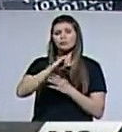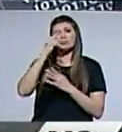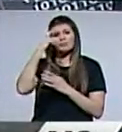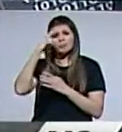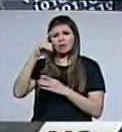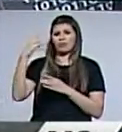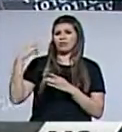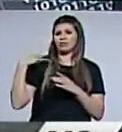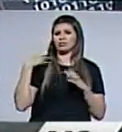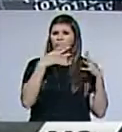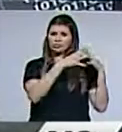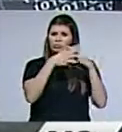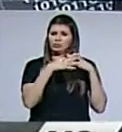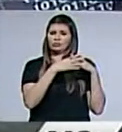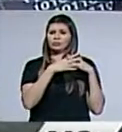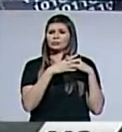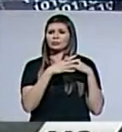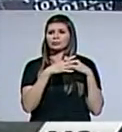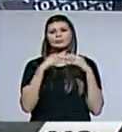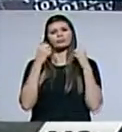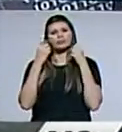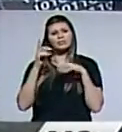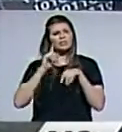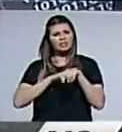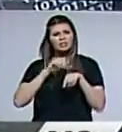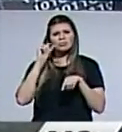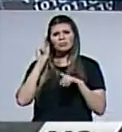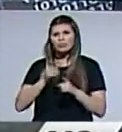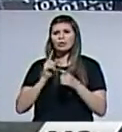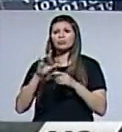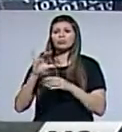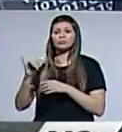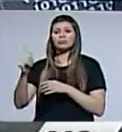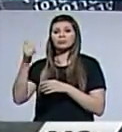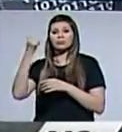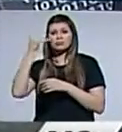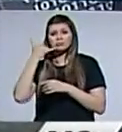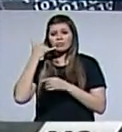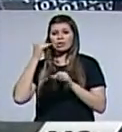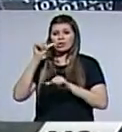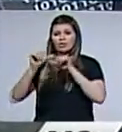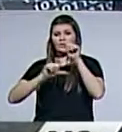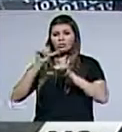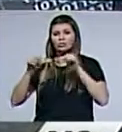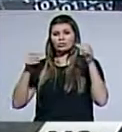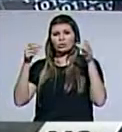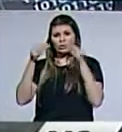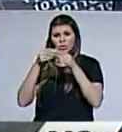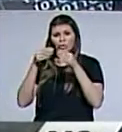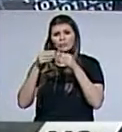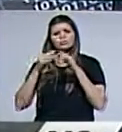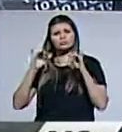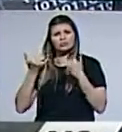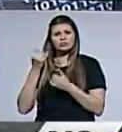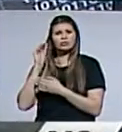a Washington. En ese momento recibió una llamada del comité organizador en la cual